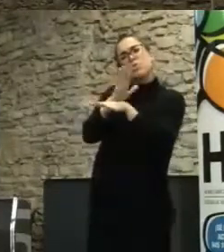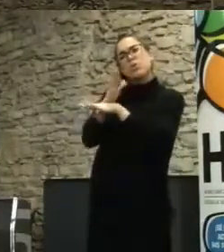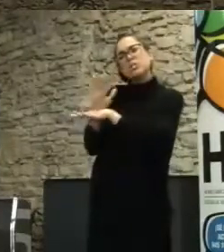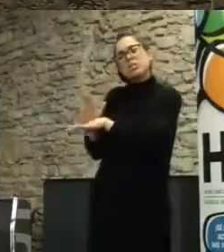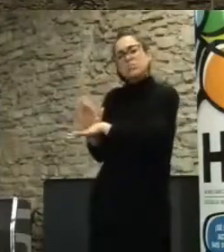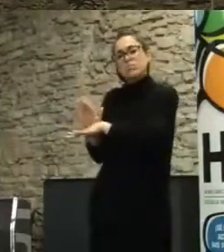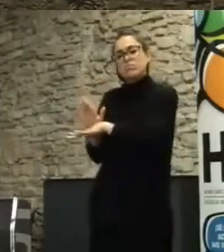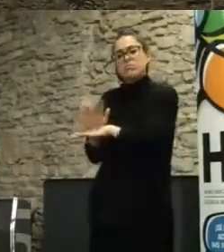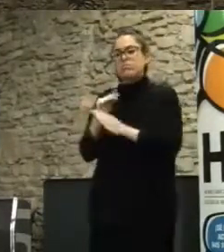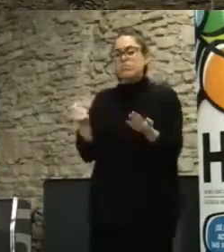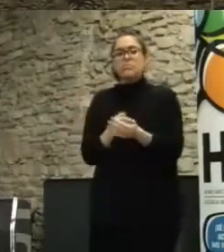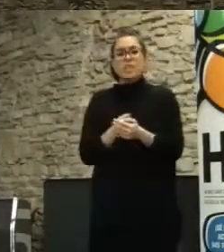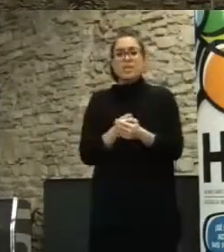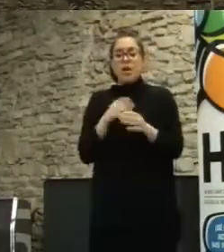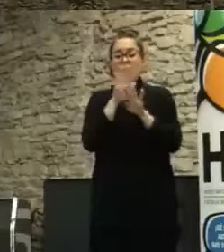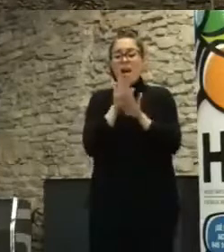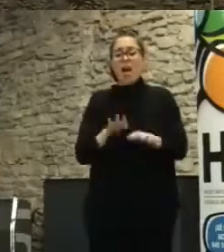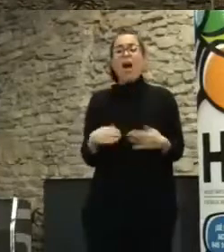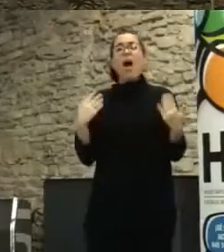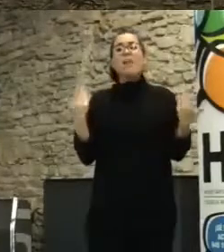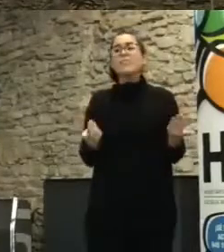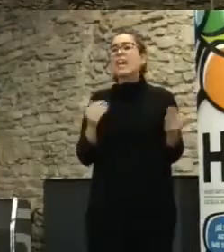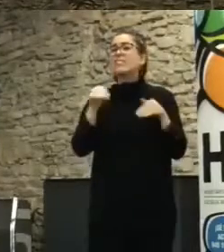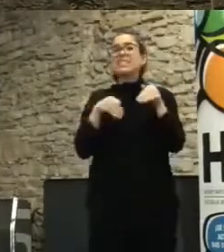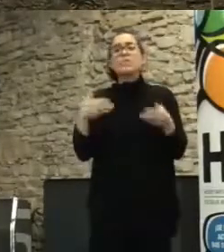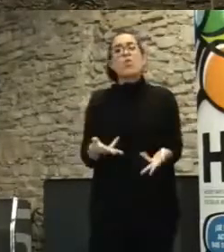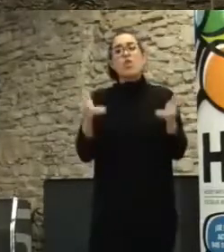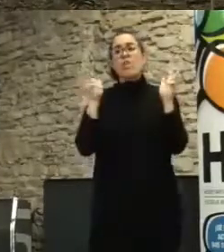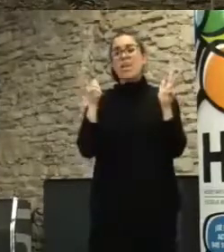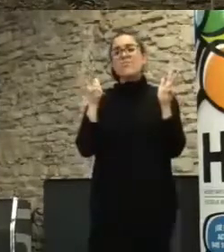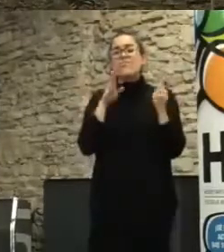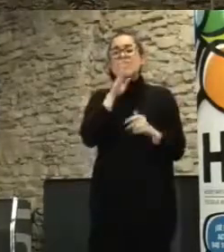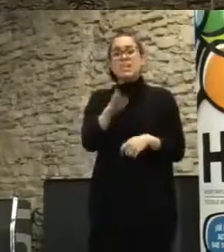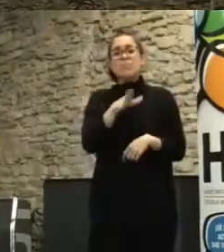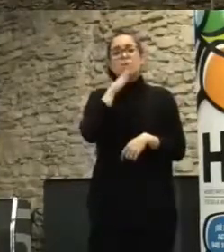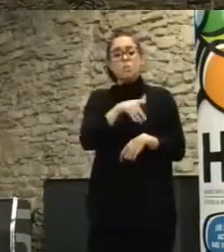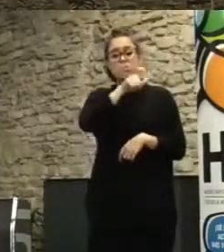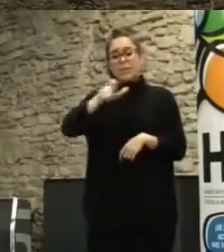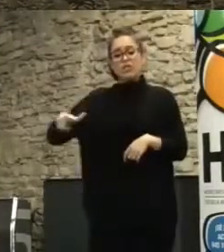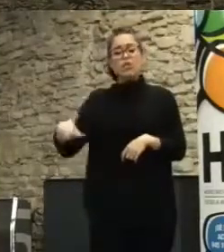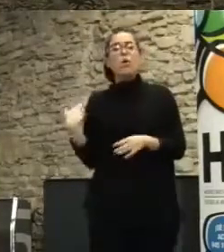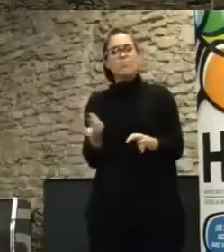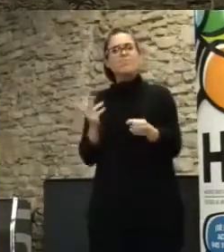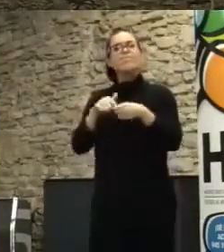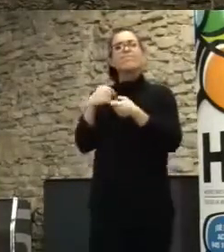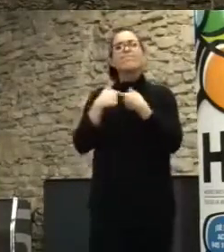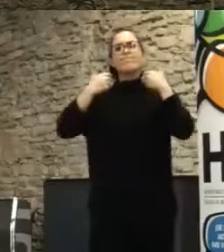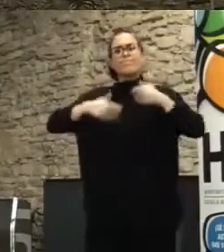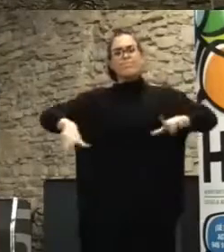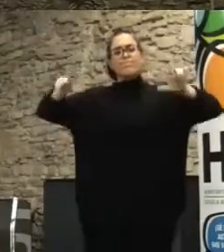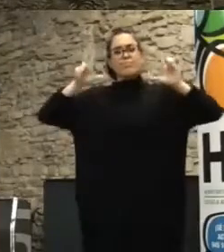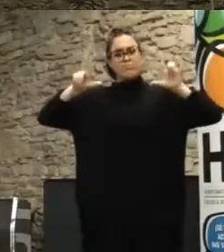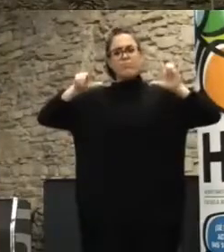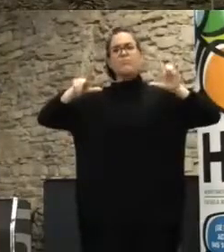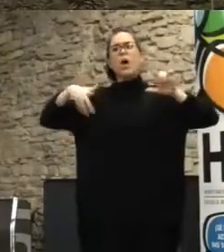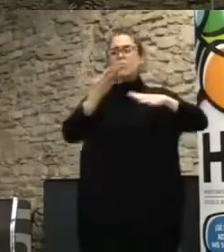un mecanismo de abajo arriba, son propuestas ciudadanas, es democracia directa, lo que es un, es algo que no, que es bastante histórico, ¿no?, a nivel